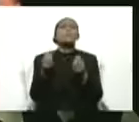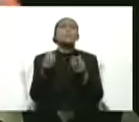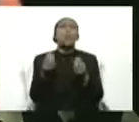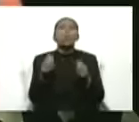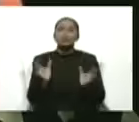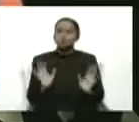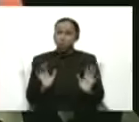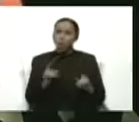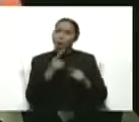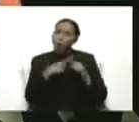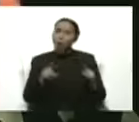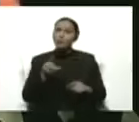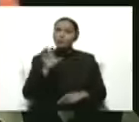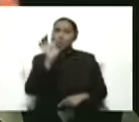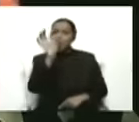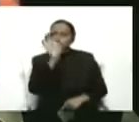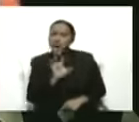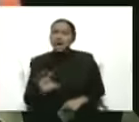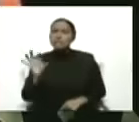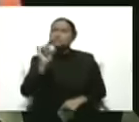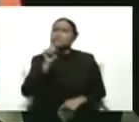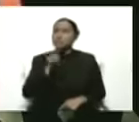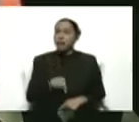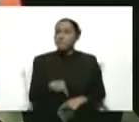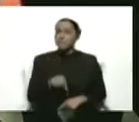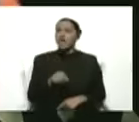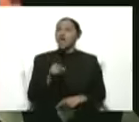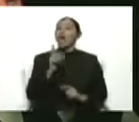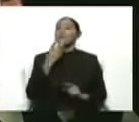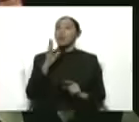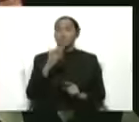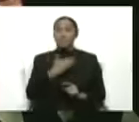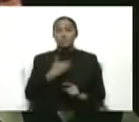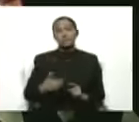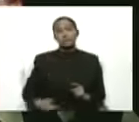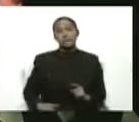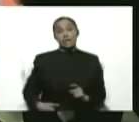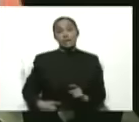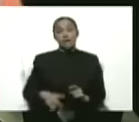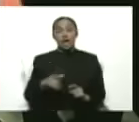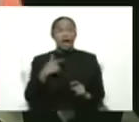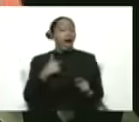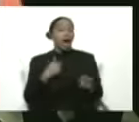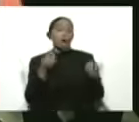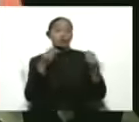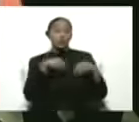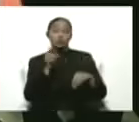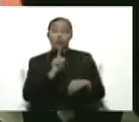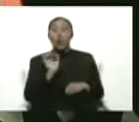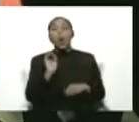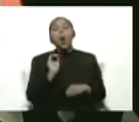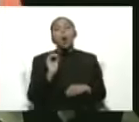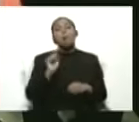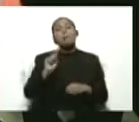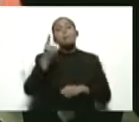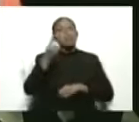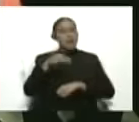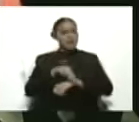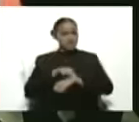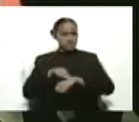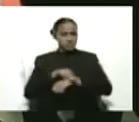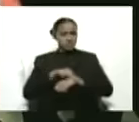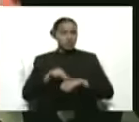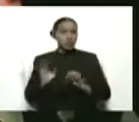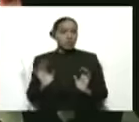países. ¿Ok? Hay países que el presidente puede ser que no esté de acuerdo, el primer ministro, pero el